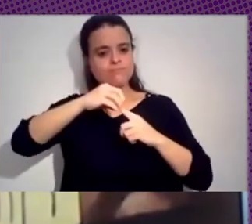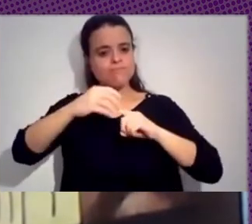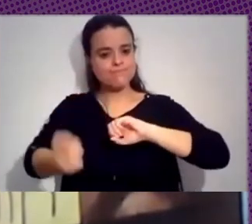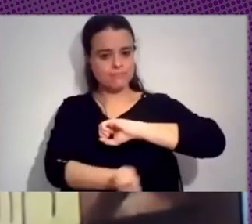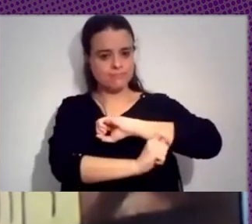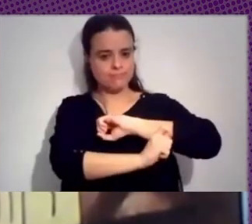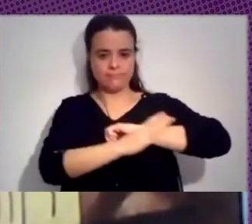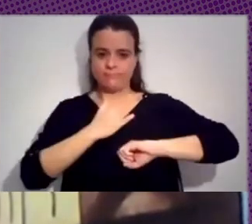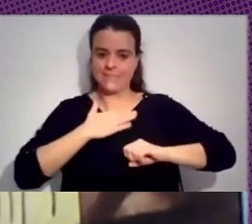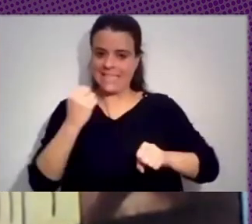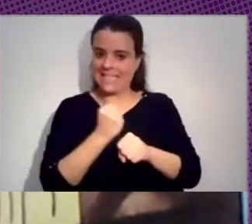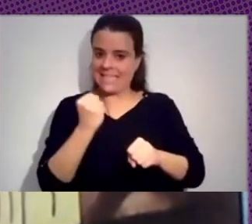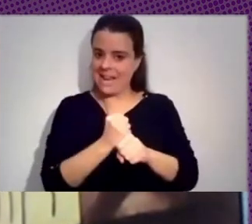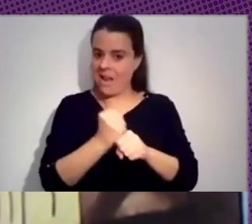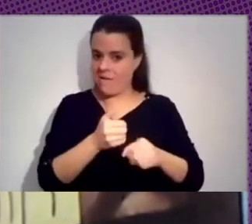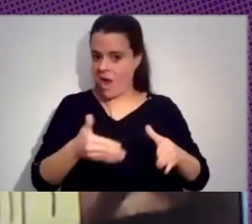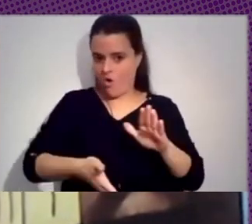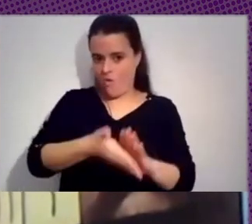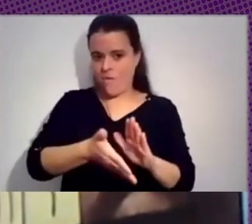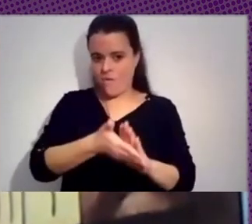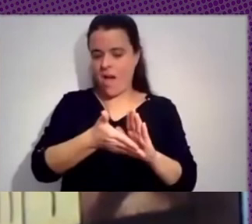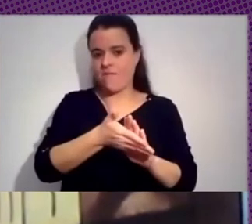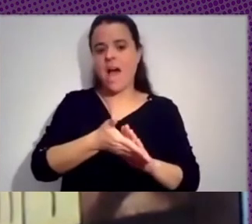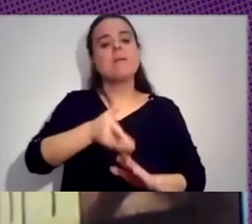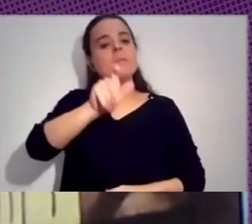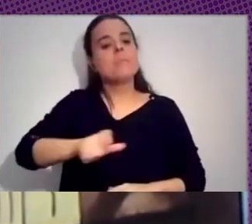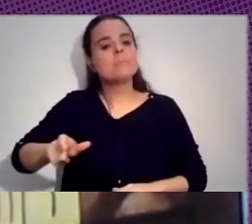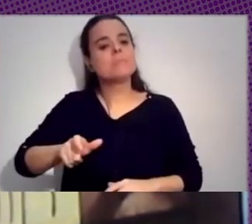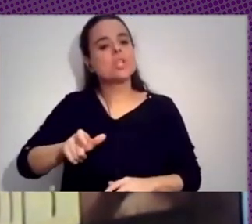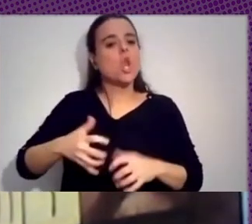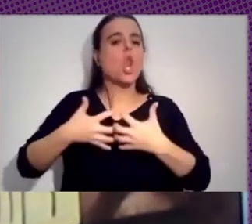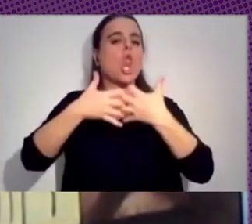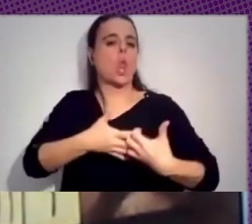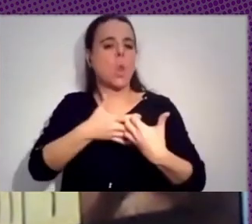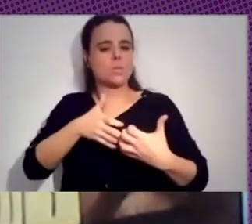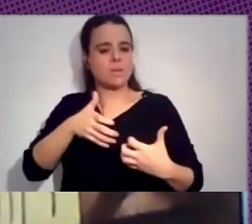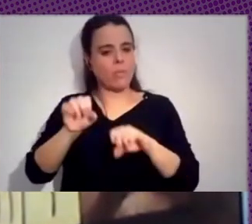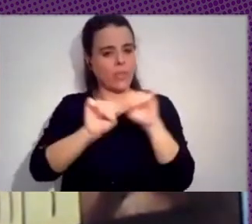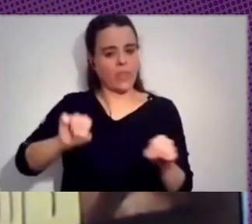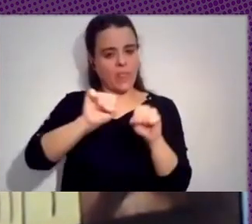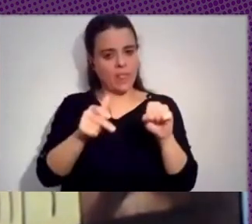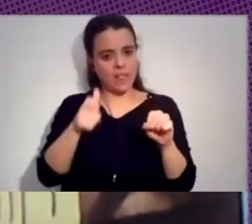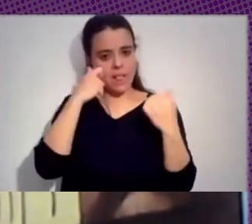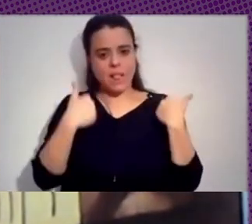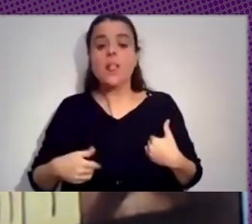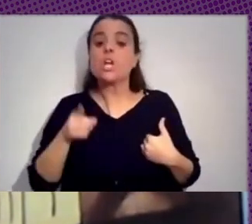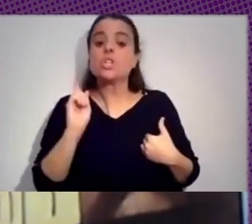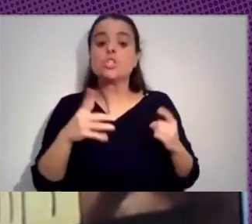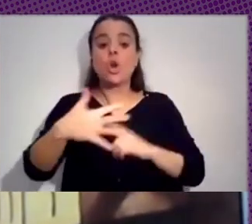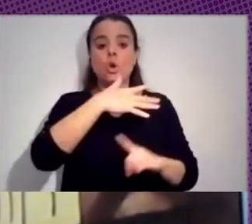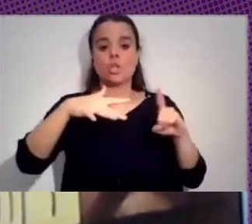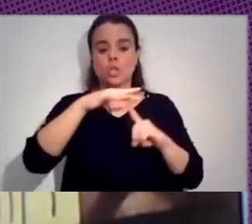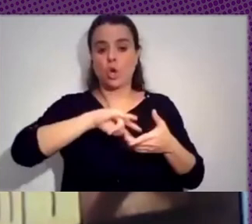que tenemos por delante, quienes bregamos por la defensa de los derechos humanos, no solo en entornos tecnológicos, sino